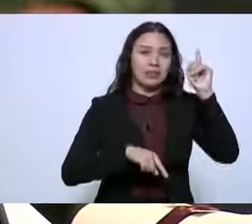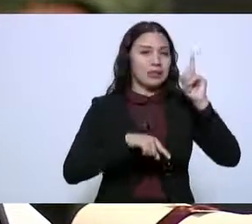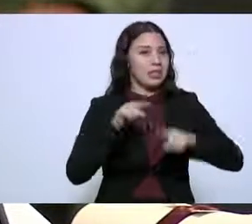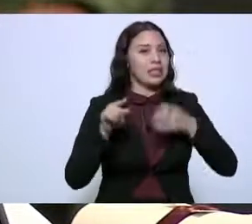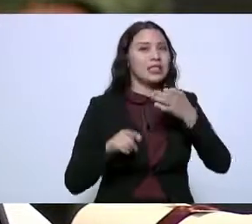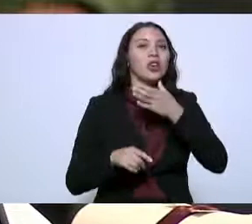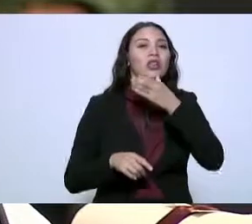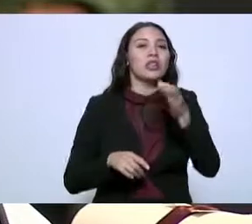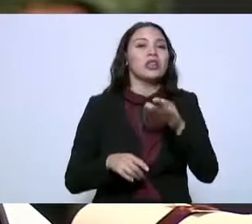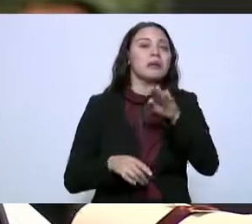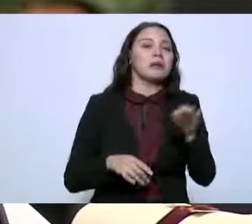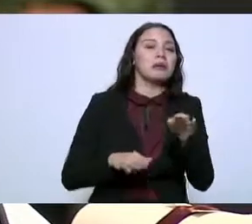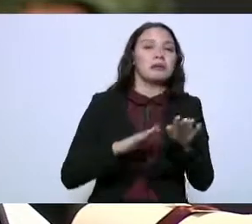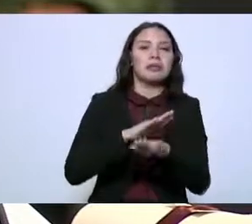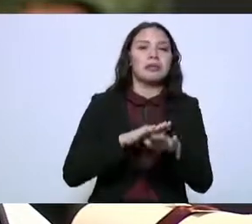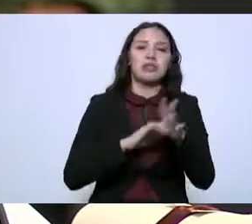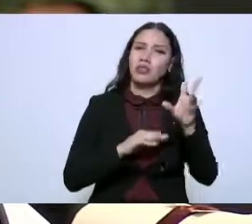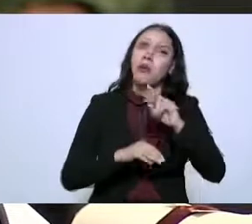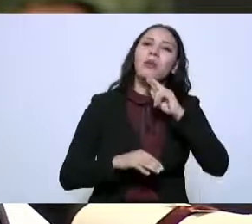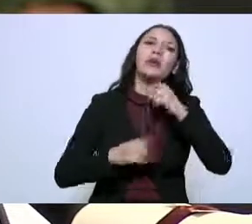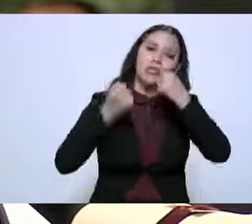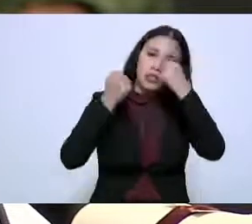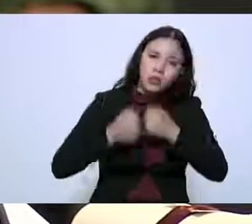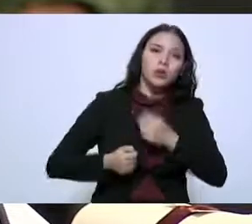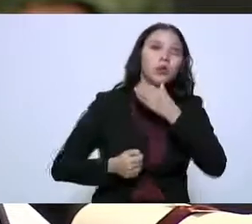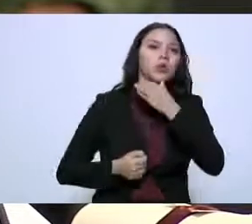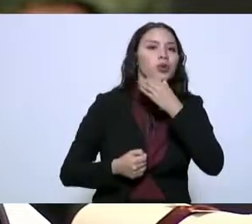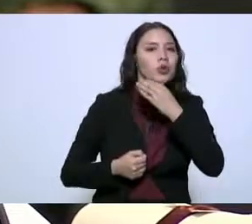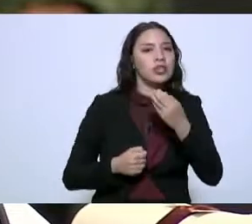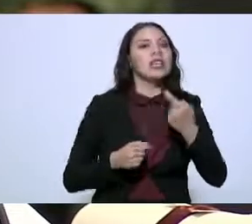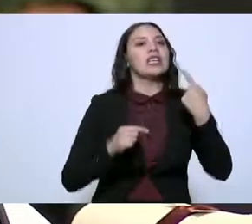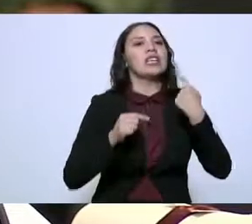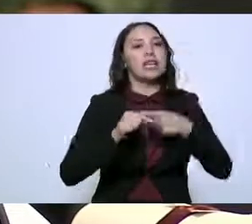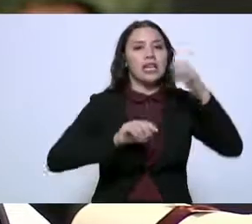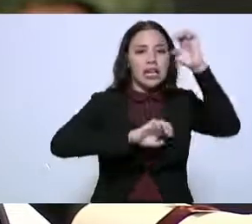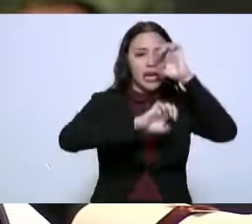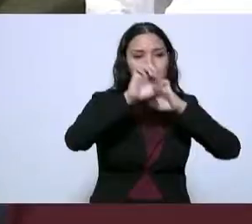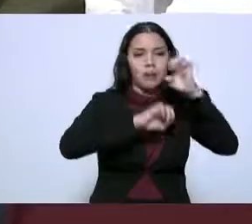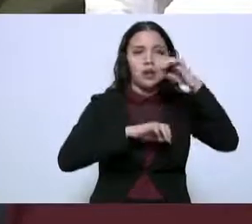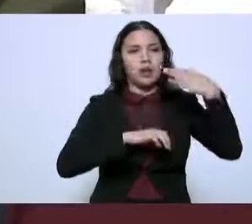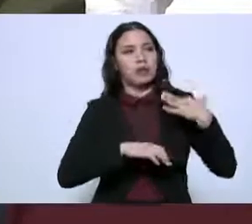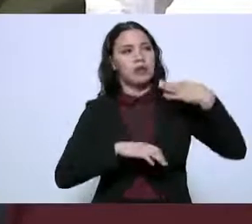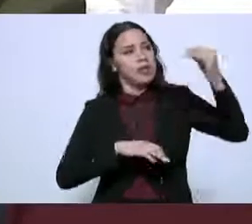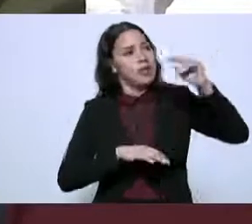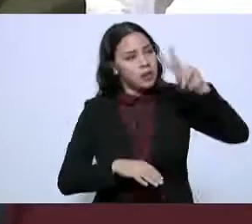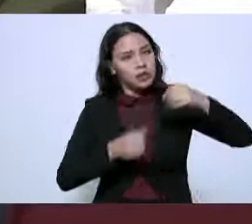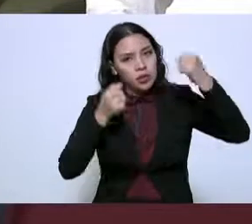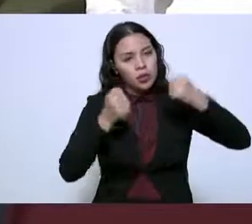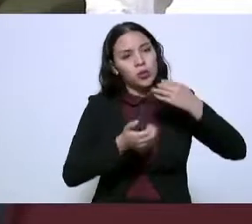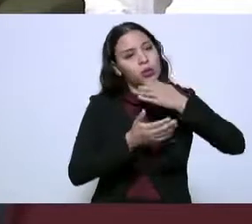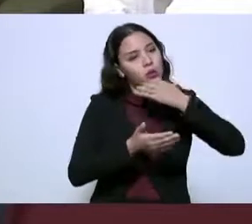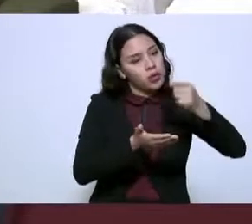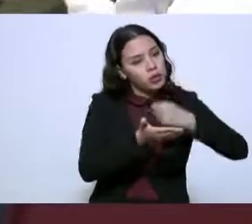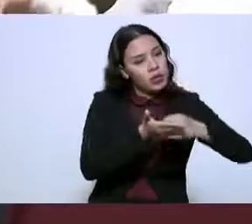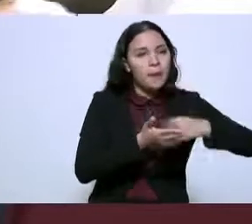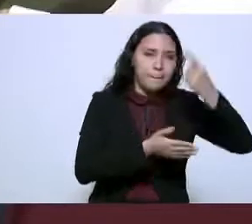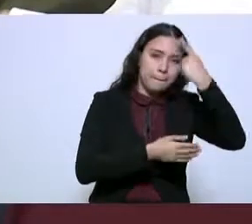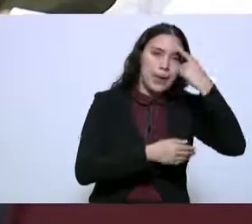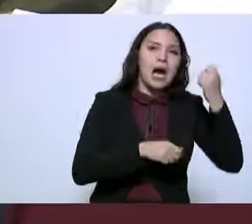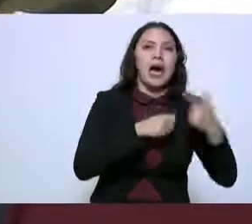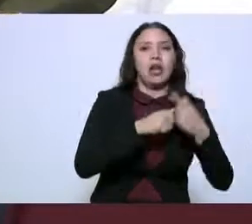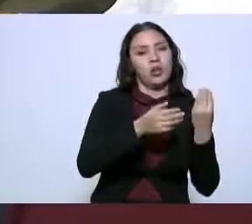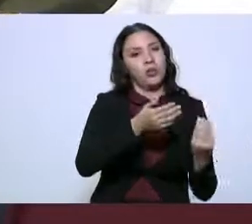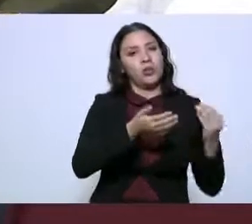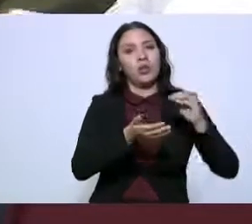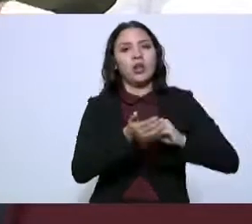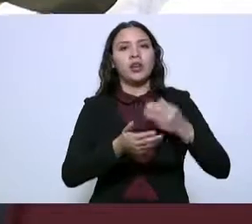de subcontratación para ser reconocidos por sus verdaderos empleadores y esto ha significado un incremento de un salario promedio de